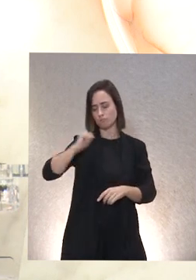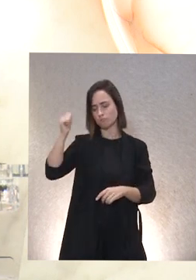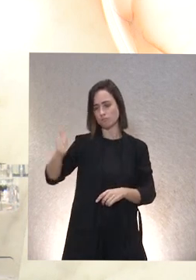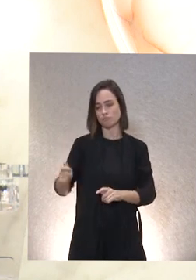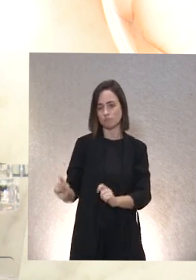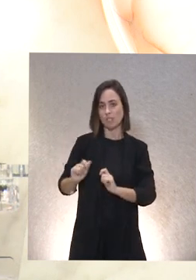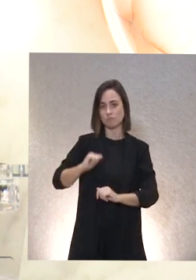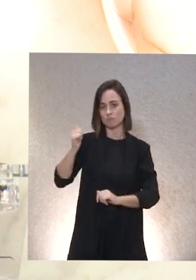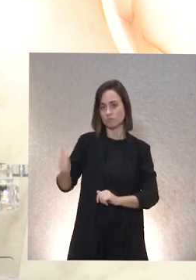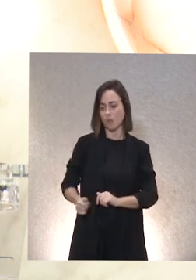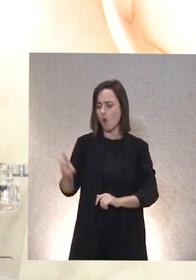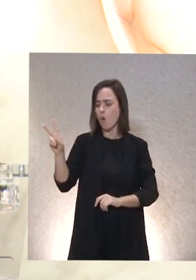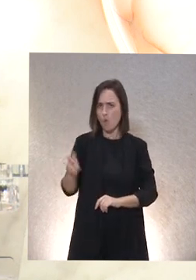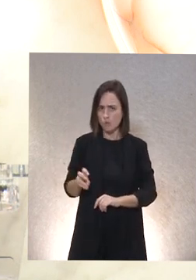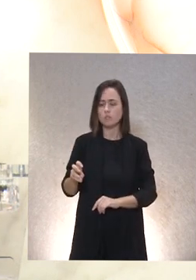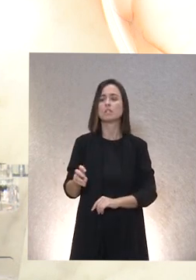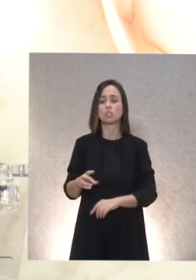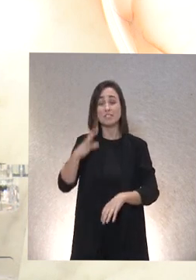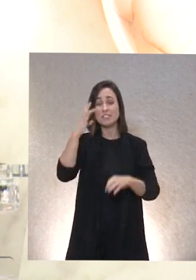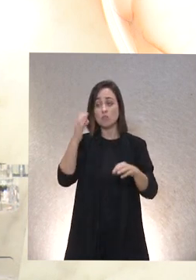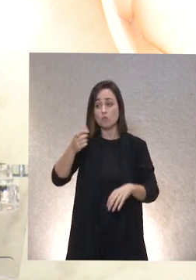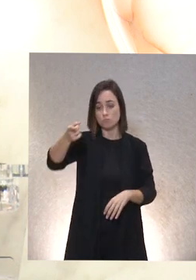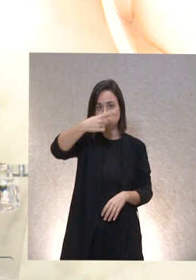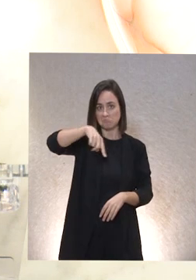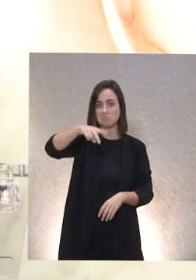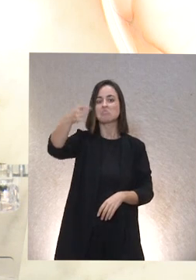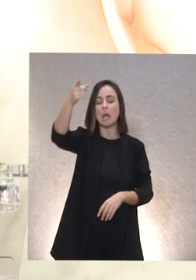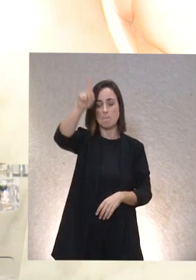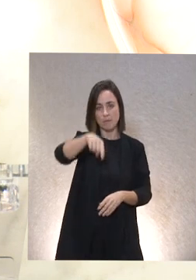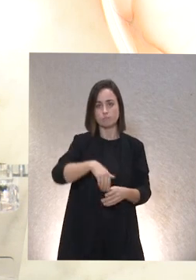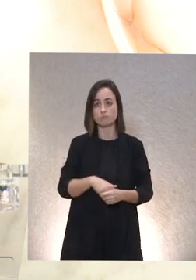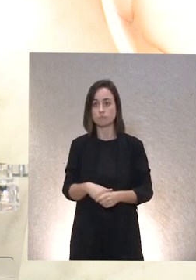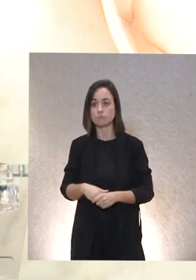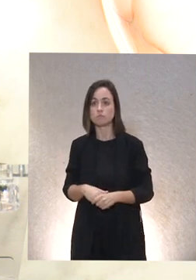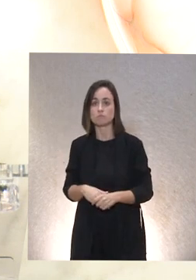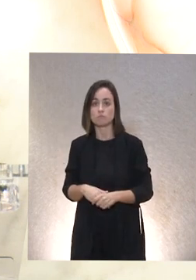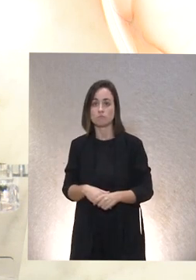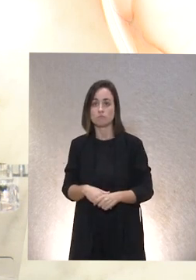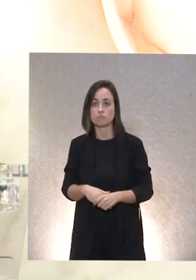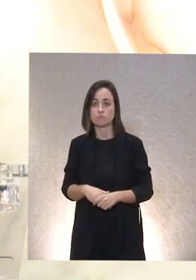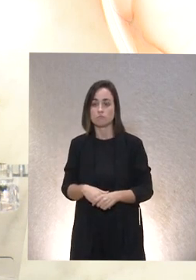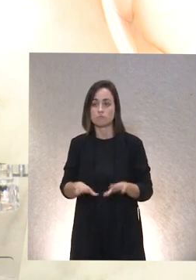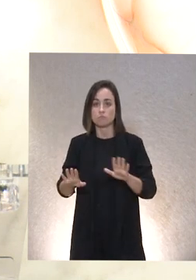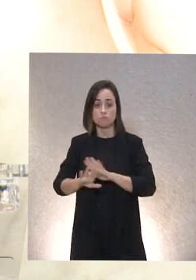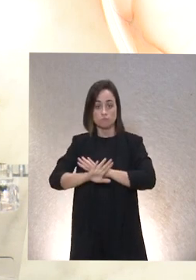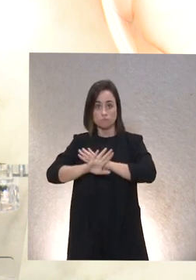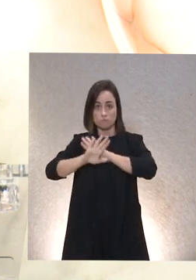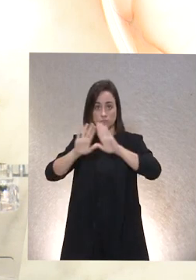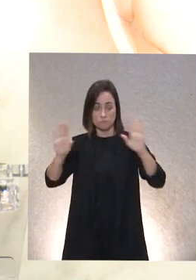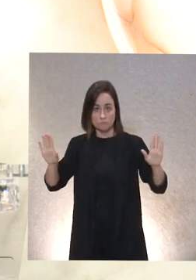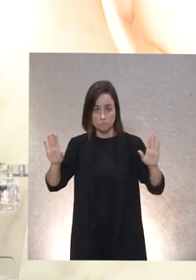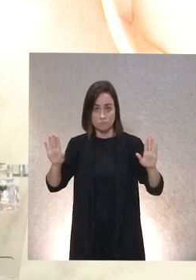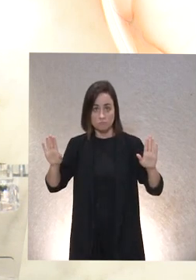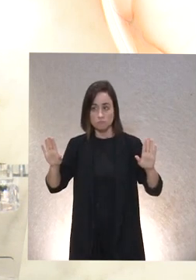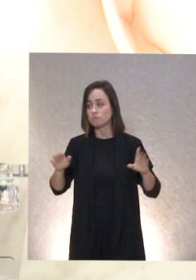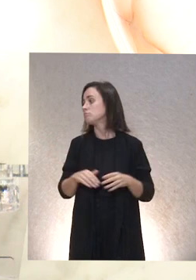a ser muy útiles y estoy seguro de que a ustedes también lo van a ser y por supuesto termino ya diciendo que